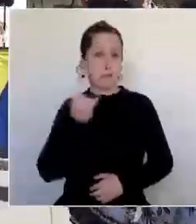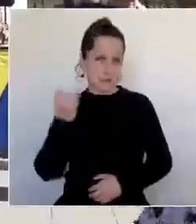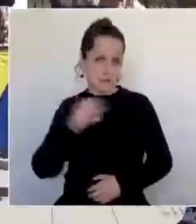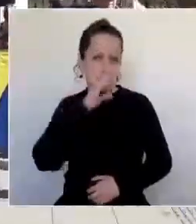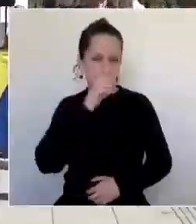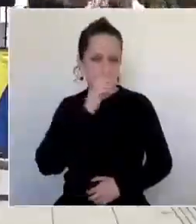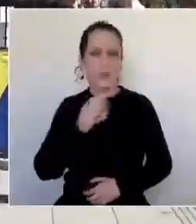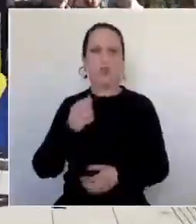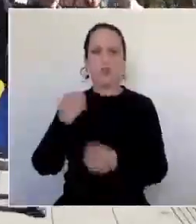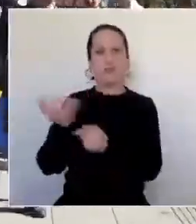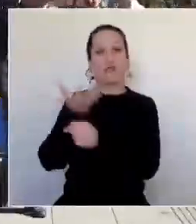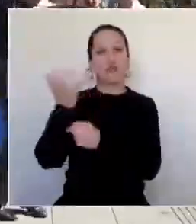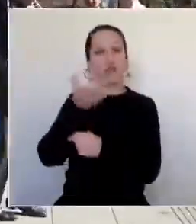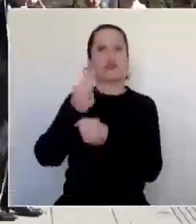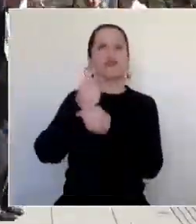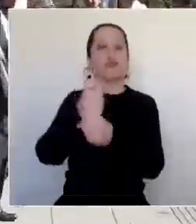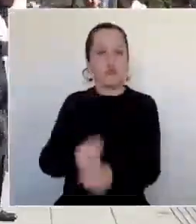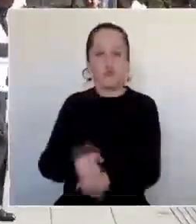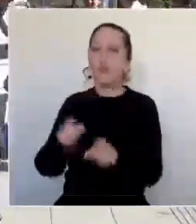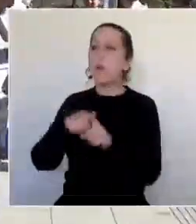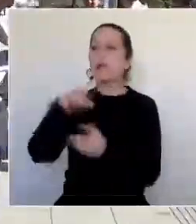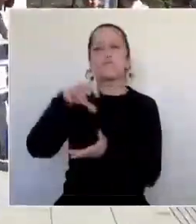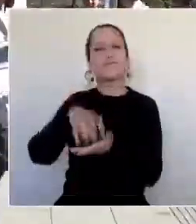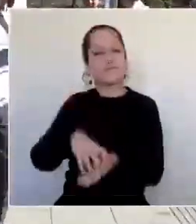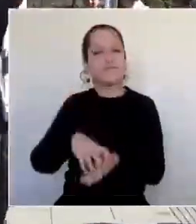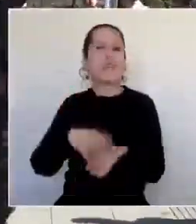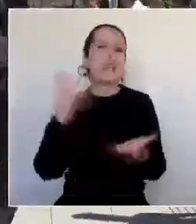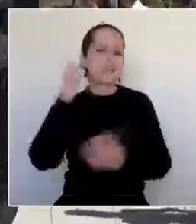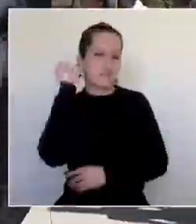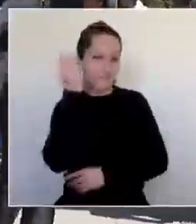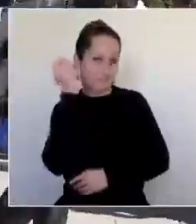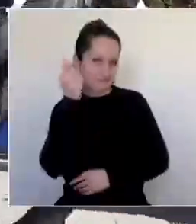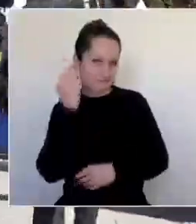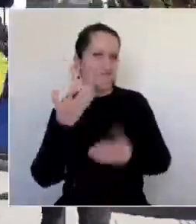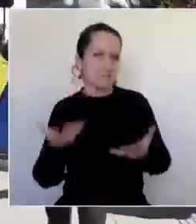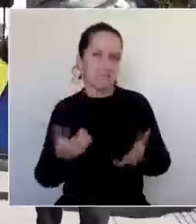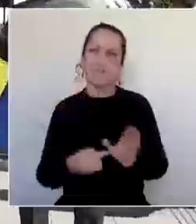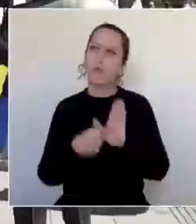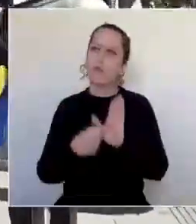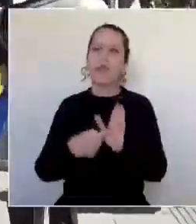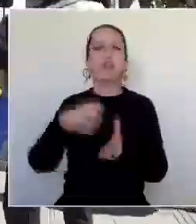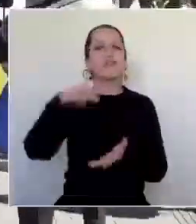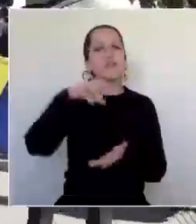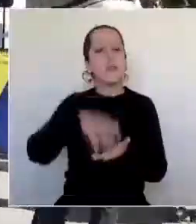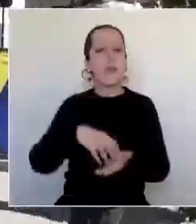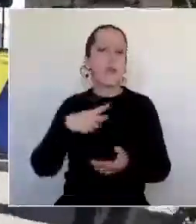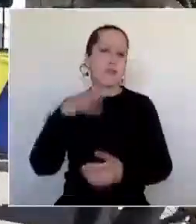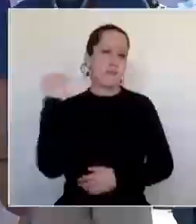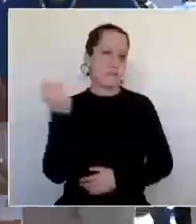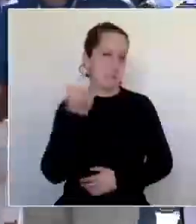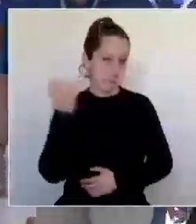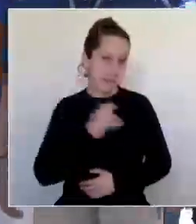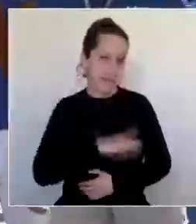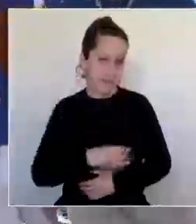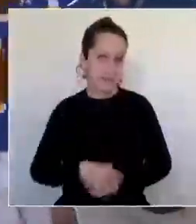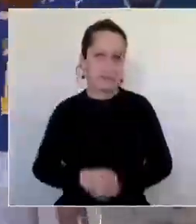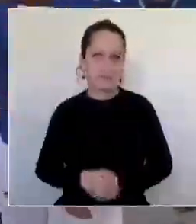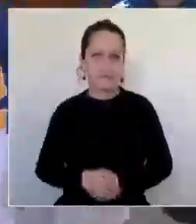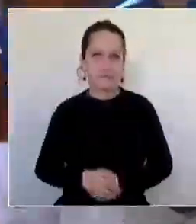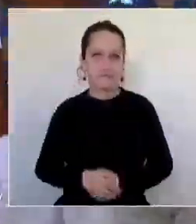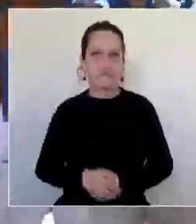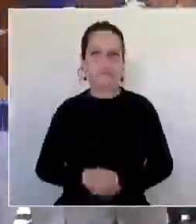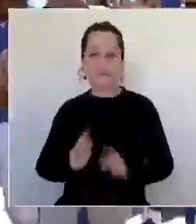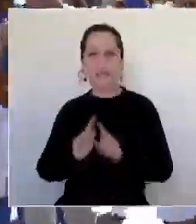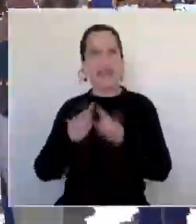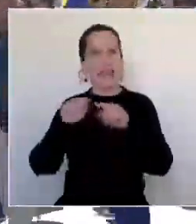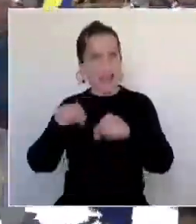Artoncha fue recibida a nombre de la ciudad con un esquinazo, destacando que somos la ciudad de la Independencia. Hasta